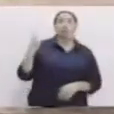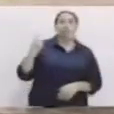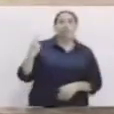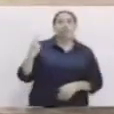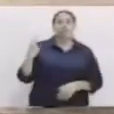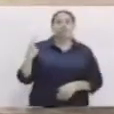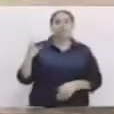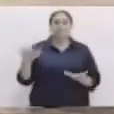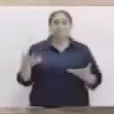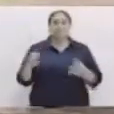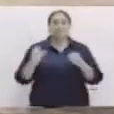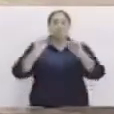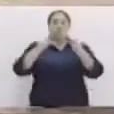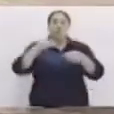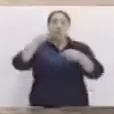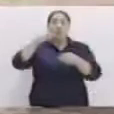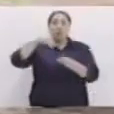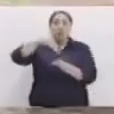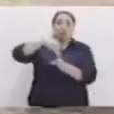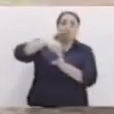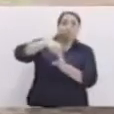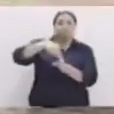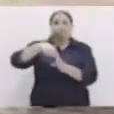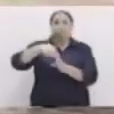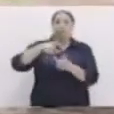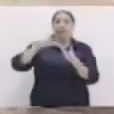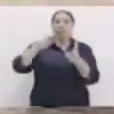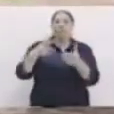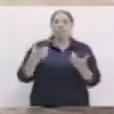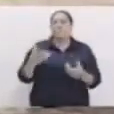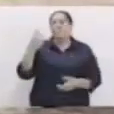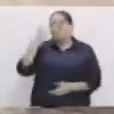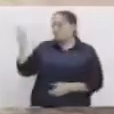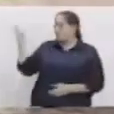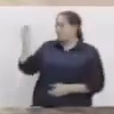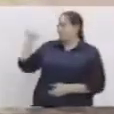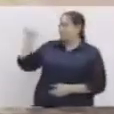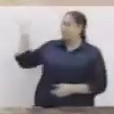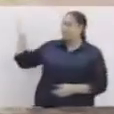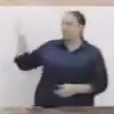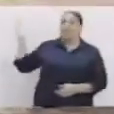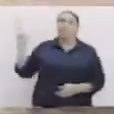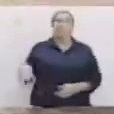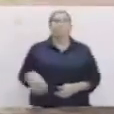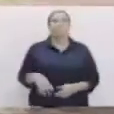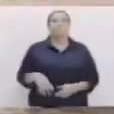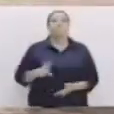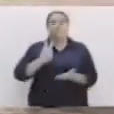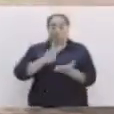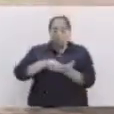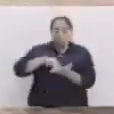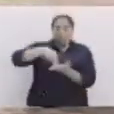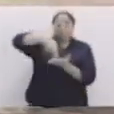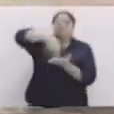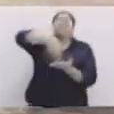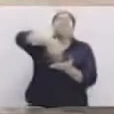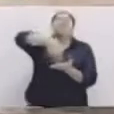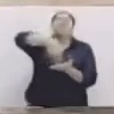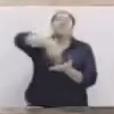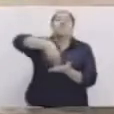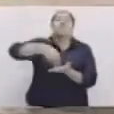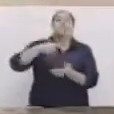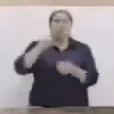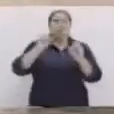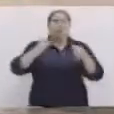equilibrio manteniéndote con los talones, con la punta de los pies. Entonces, también